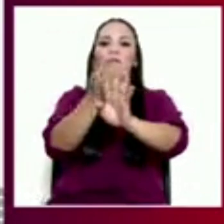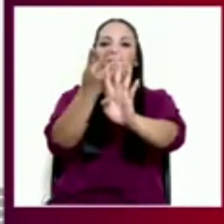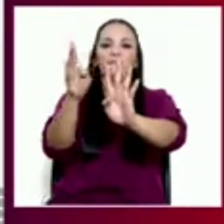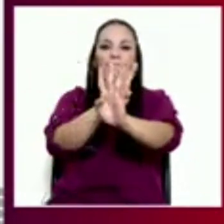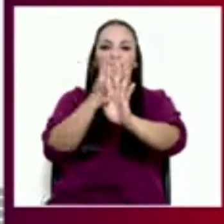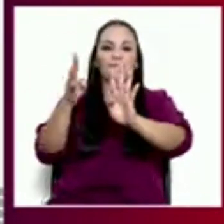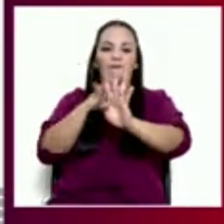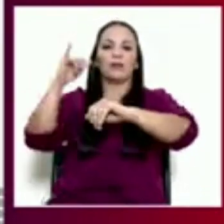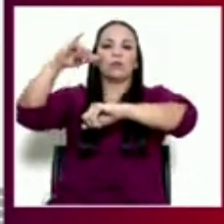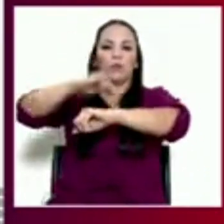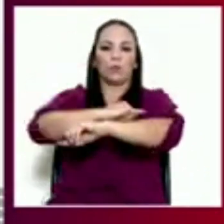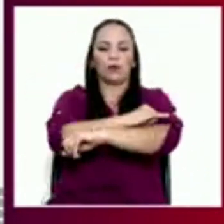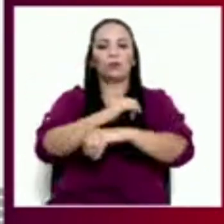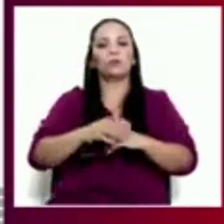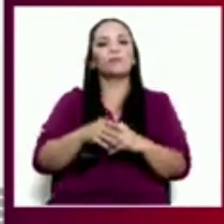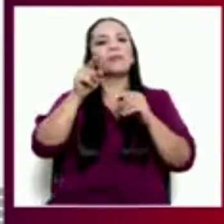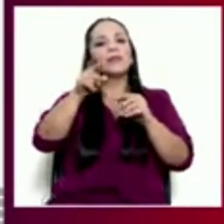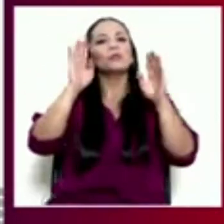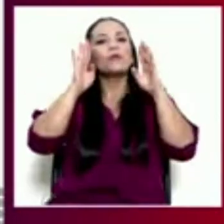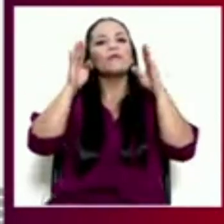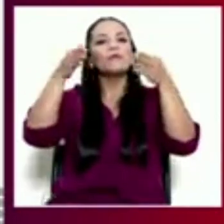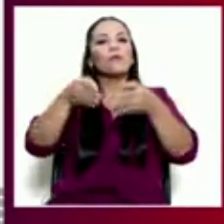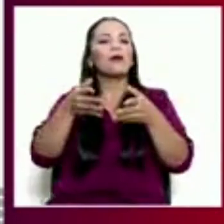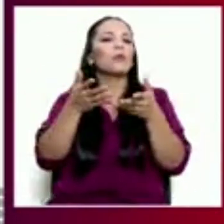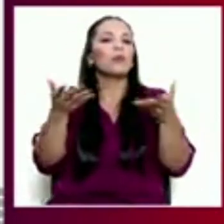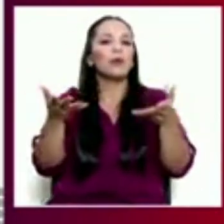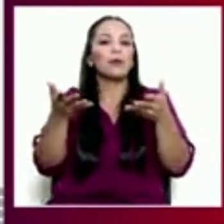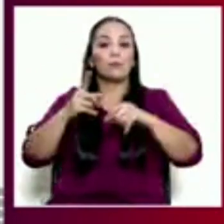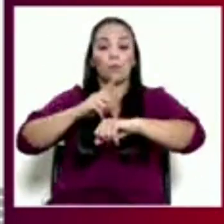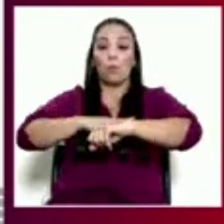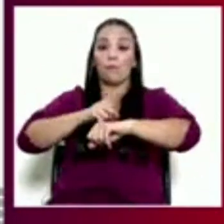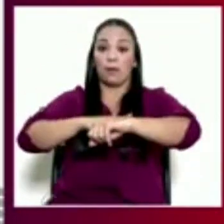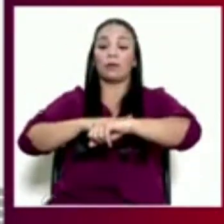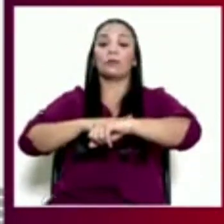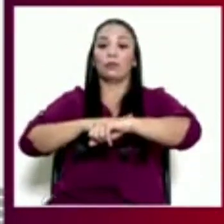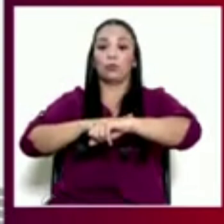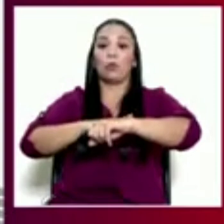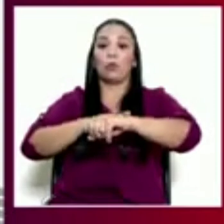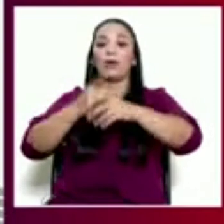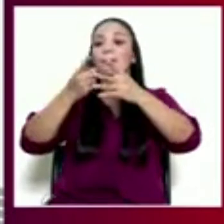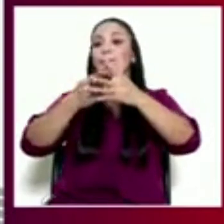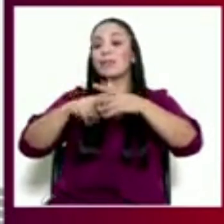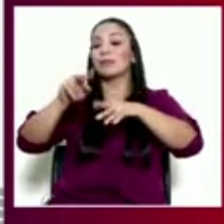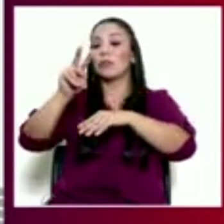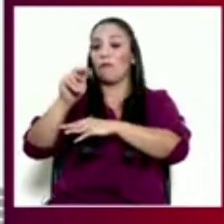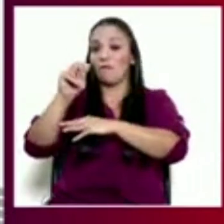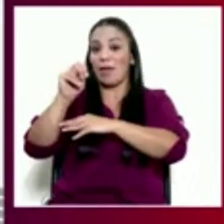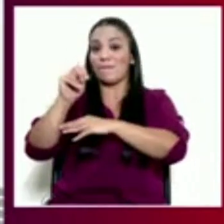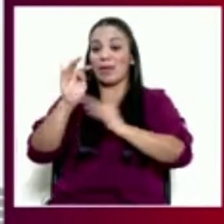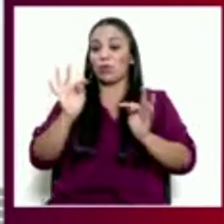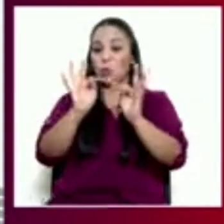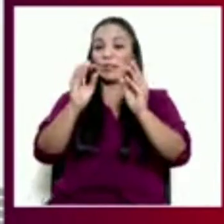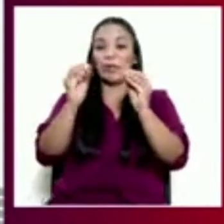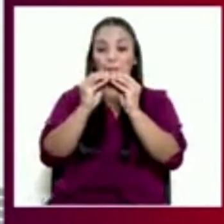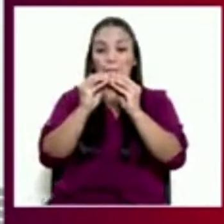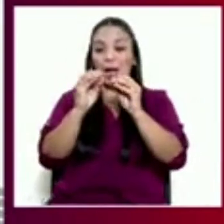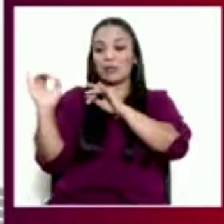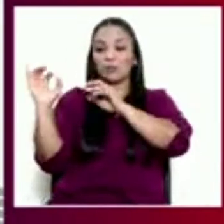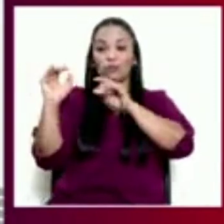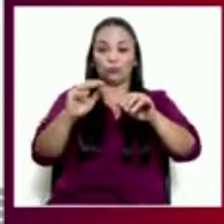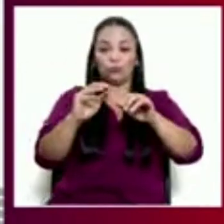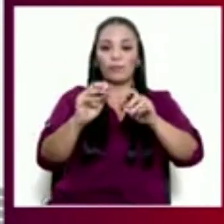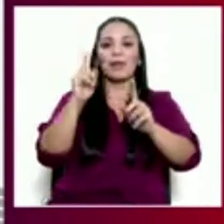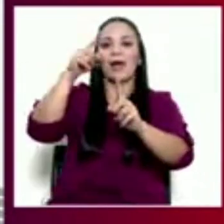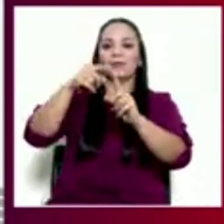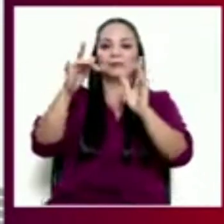Esto principalmente enfocado a la temporada alta que arranca en el mes de noviembre y que termina en el mes de